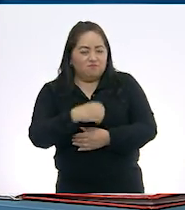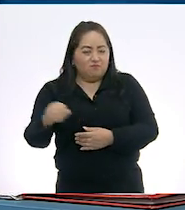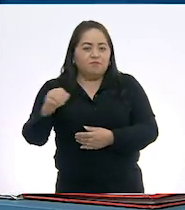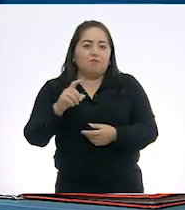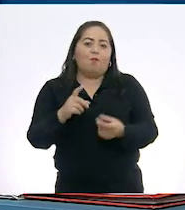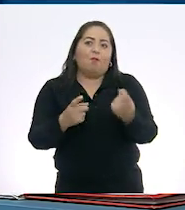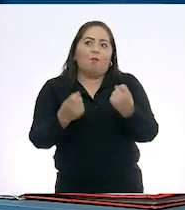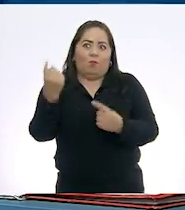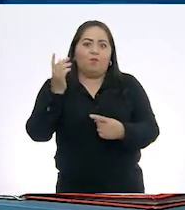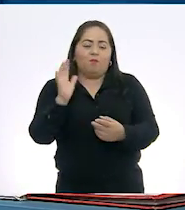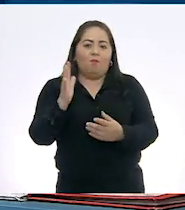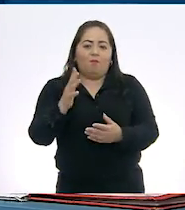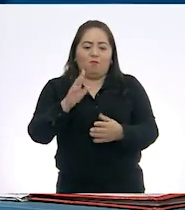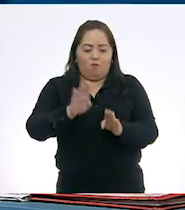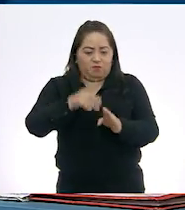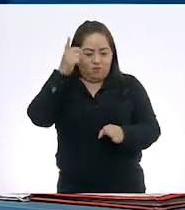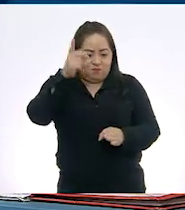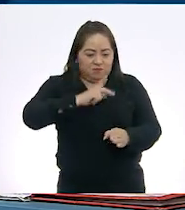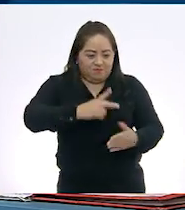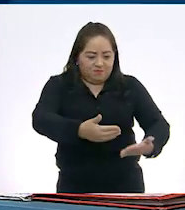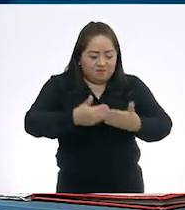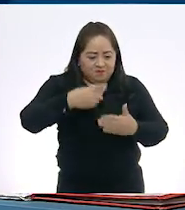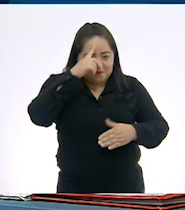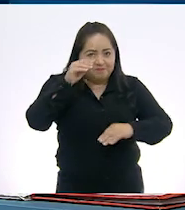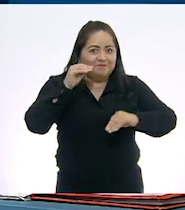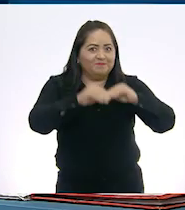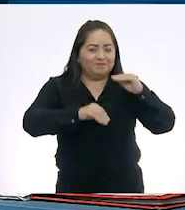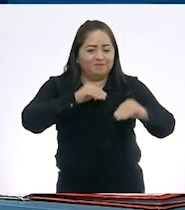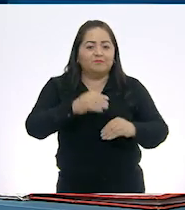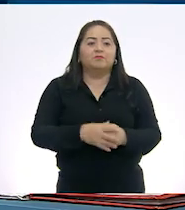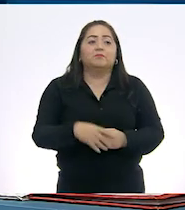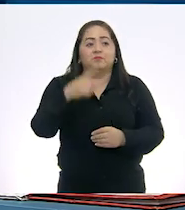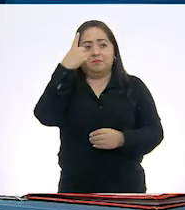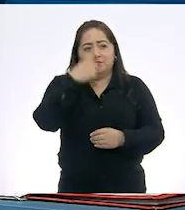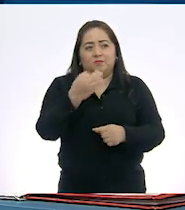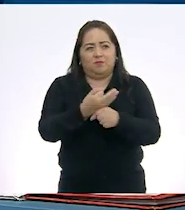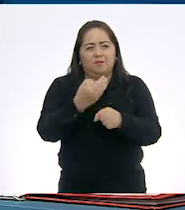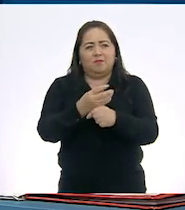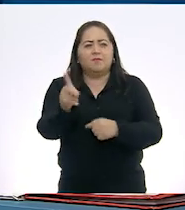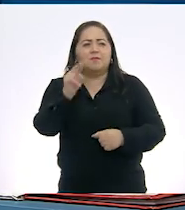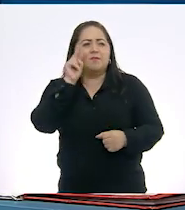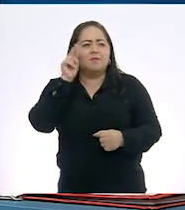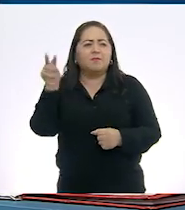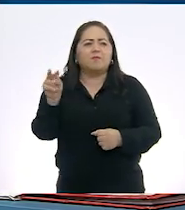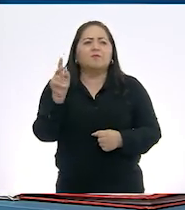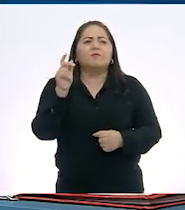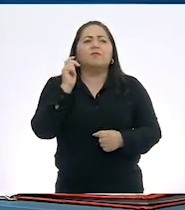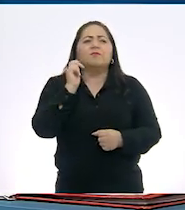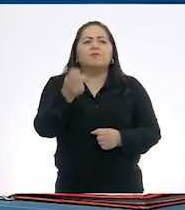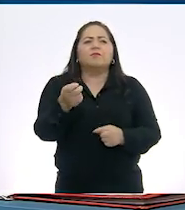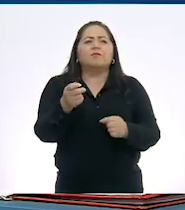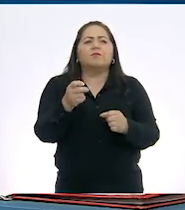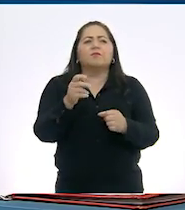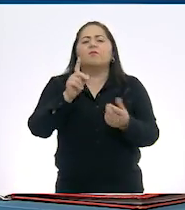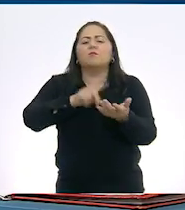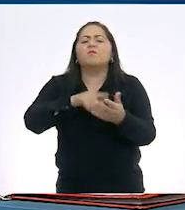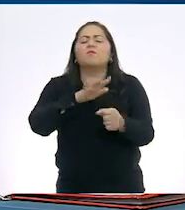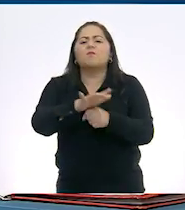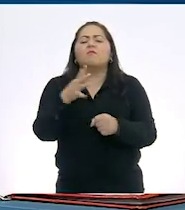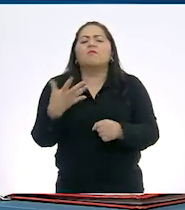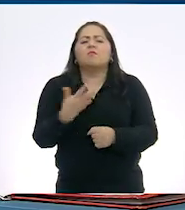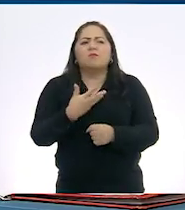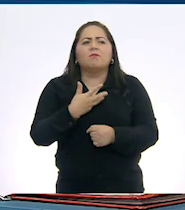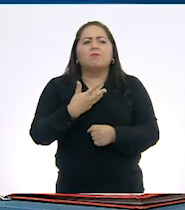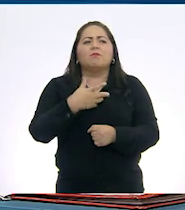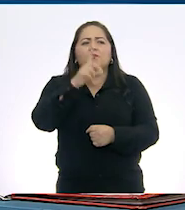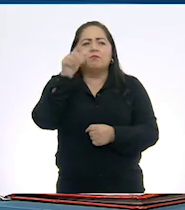el alumno logró apropiarse en este proceso. Bien. Antes de continuar, veamos qué tipos de proyectos existen y para eso vamos a